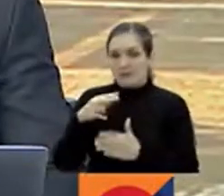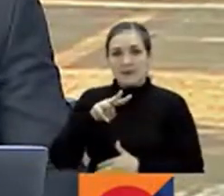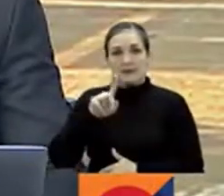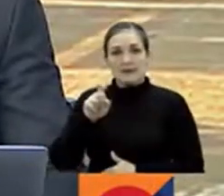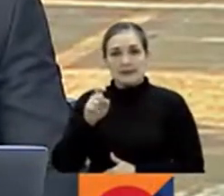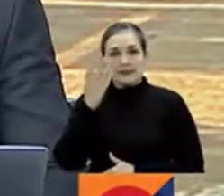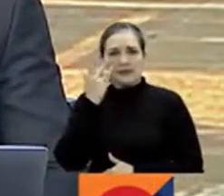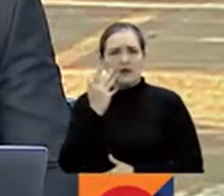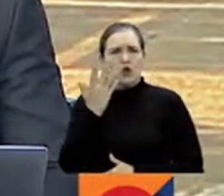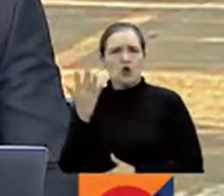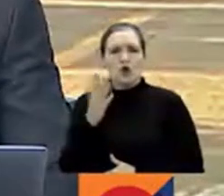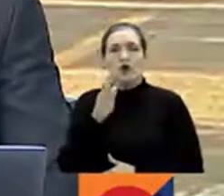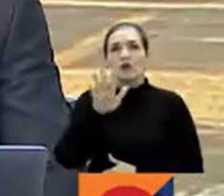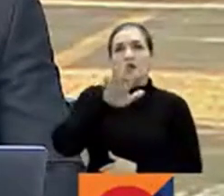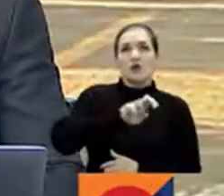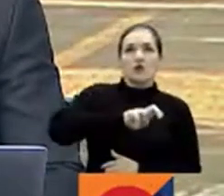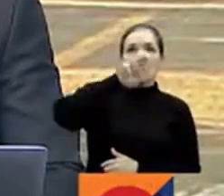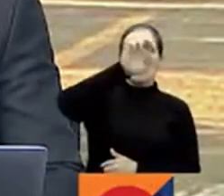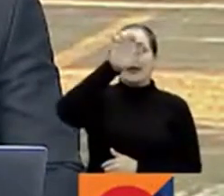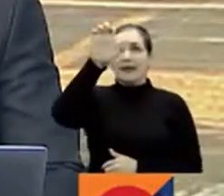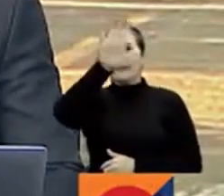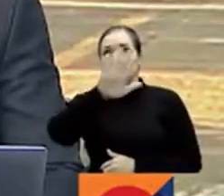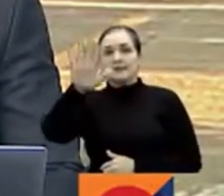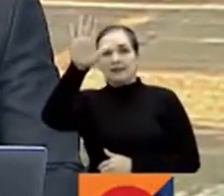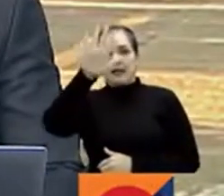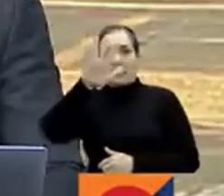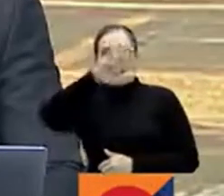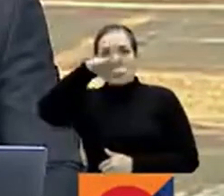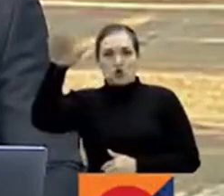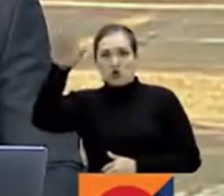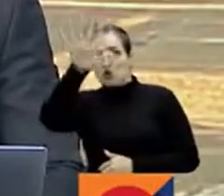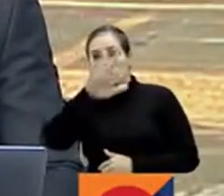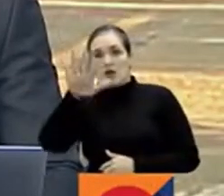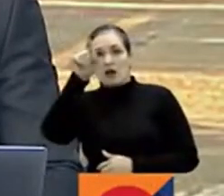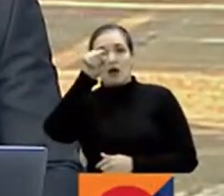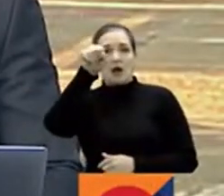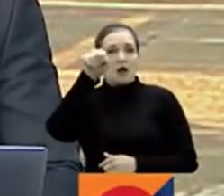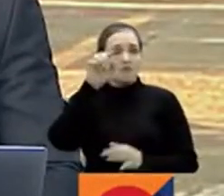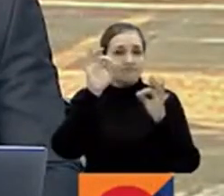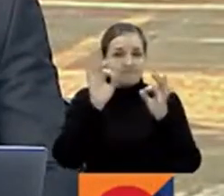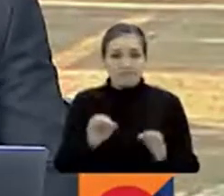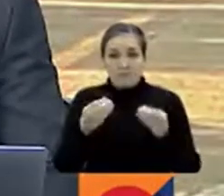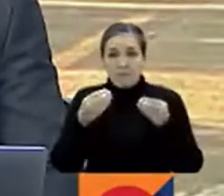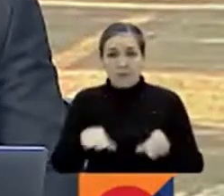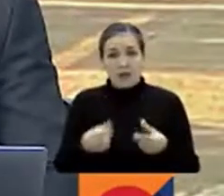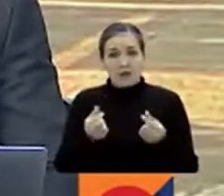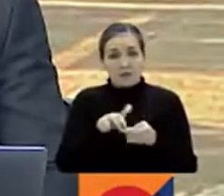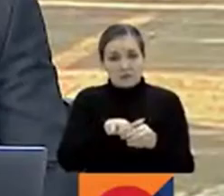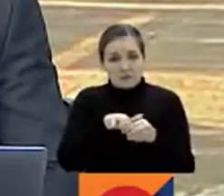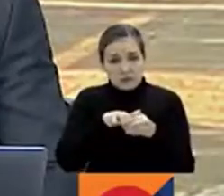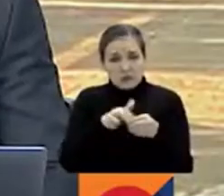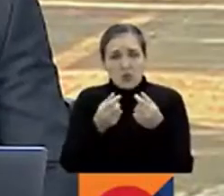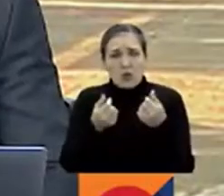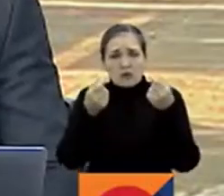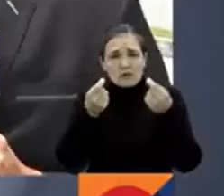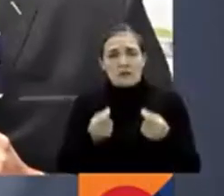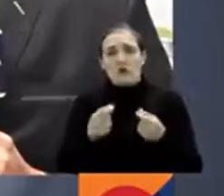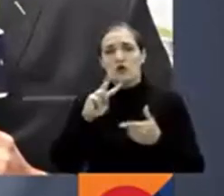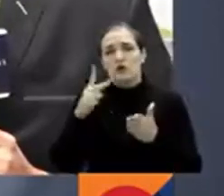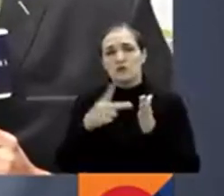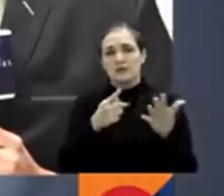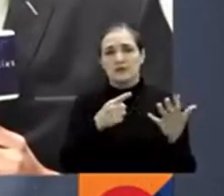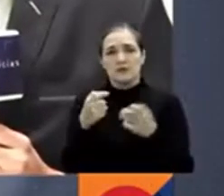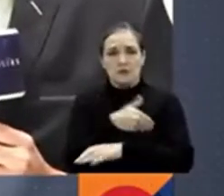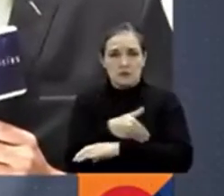Norteeste de Antioquia. Las pérdidas económicas por el sector del transporte ascienden a los 2.600 millones de pesos. Ismael